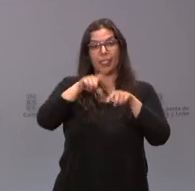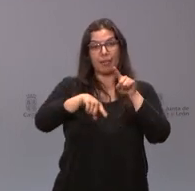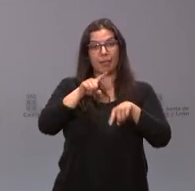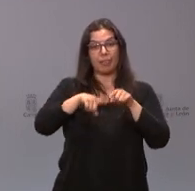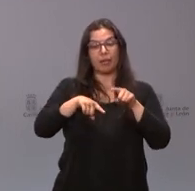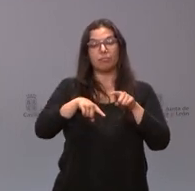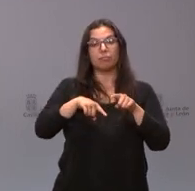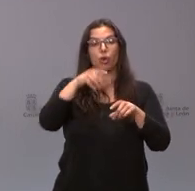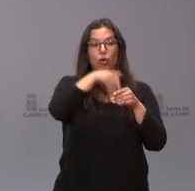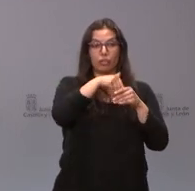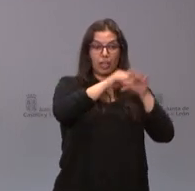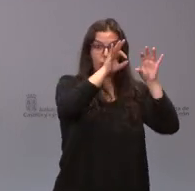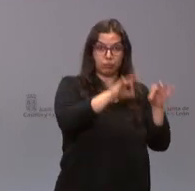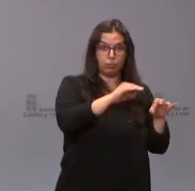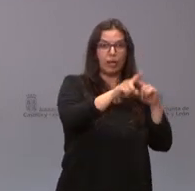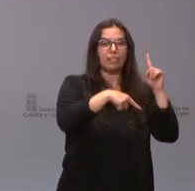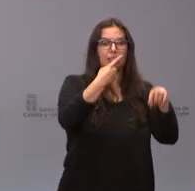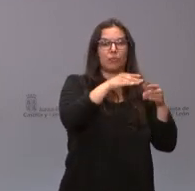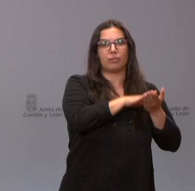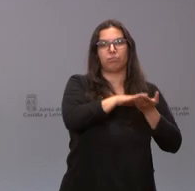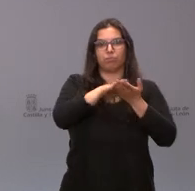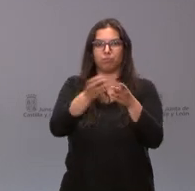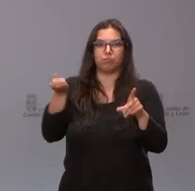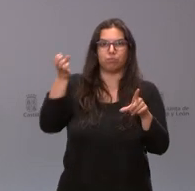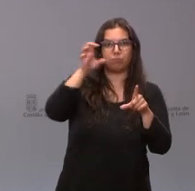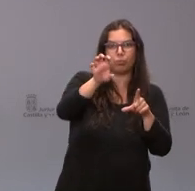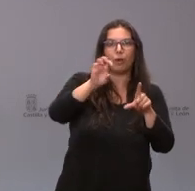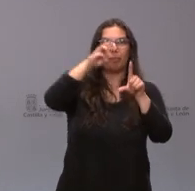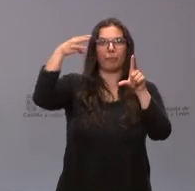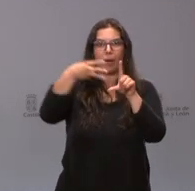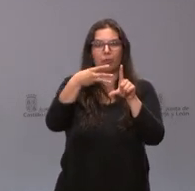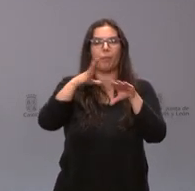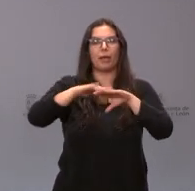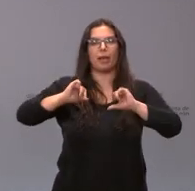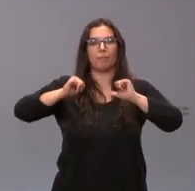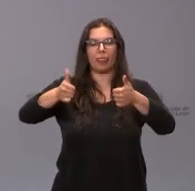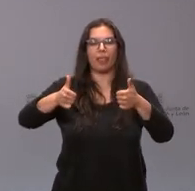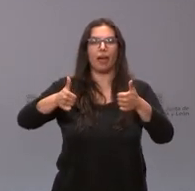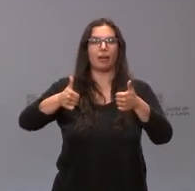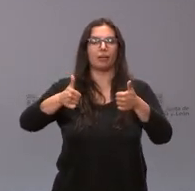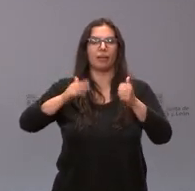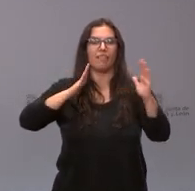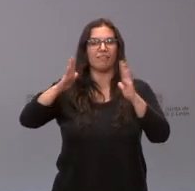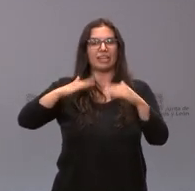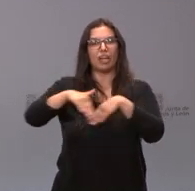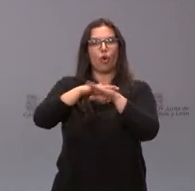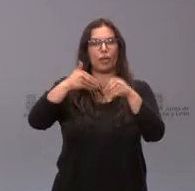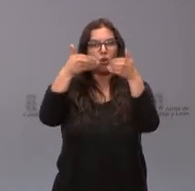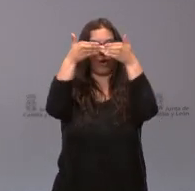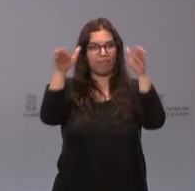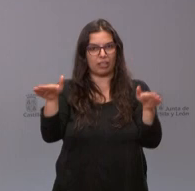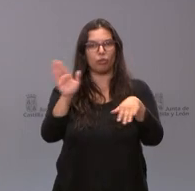contenidos, pues su disposición en la página web de la Junta de Castilla y León, el inicio del trámite del Gobierno abierto